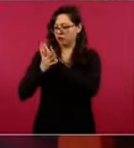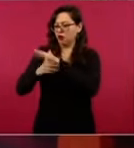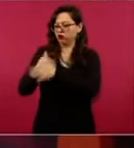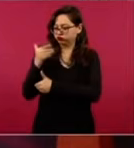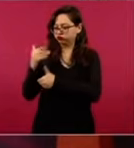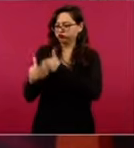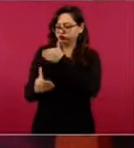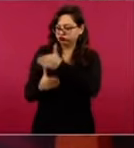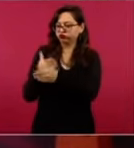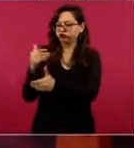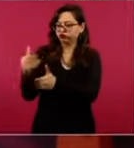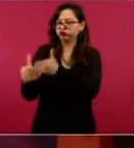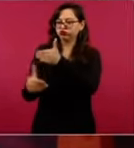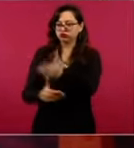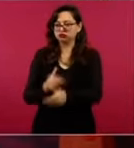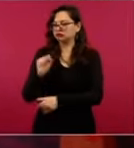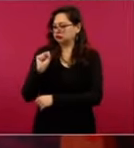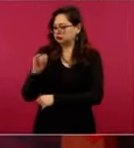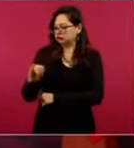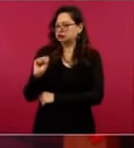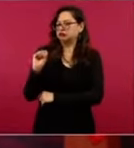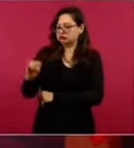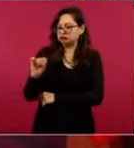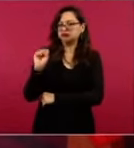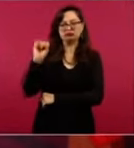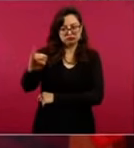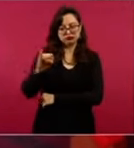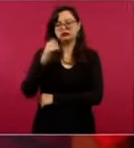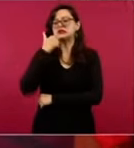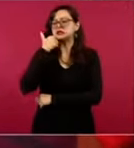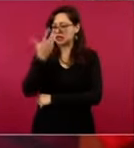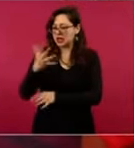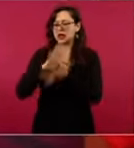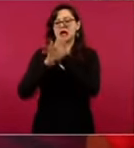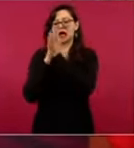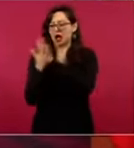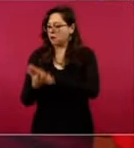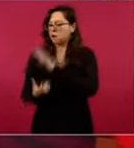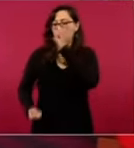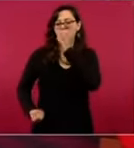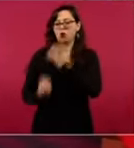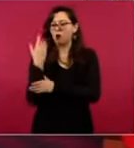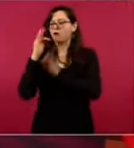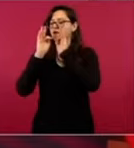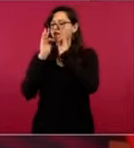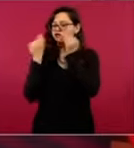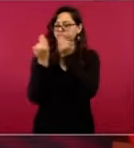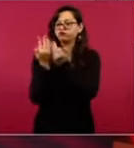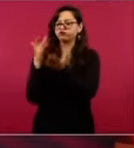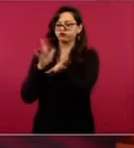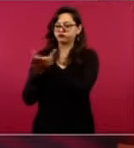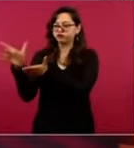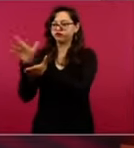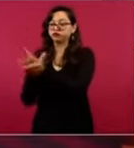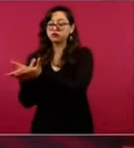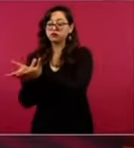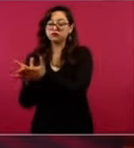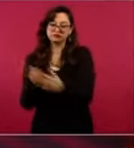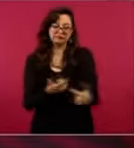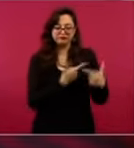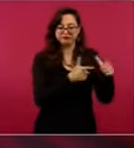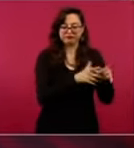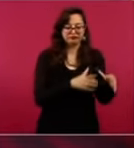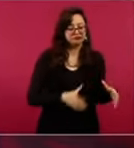a favor del cambio verdadero, de un grupo reaccionario,